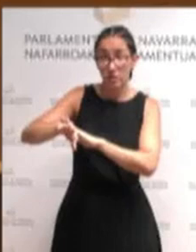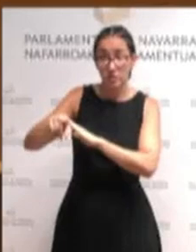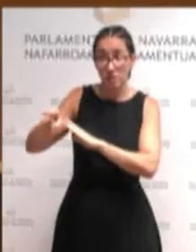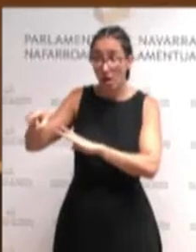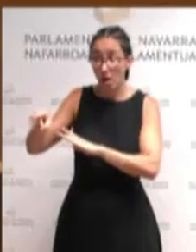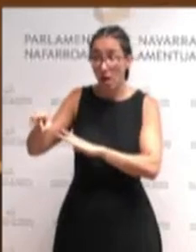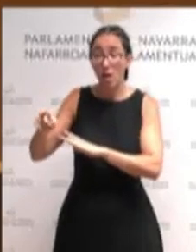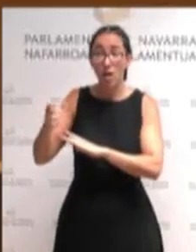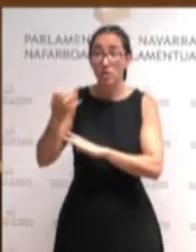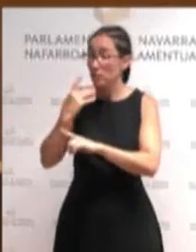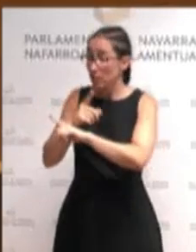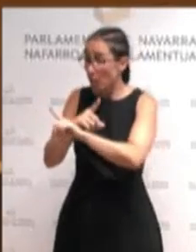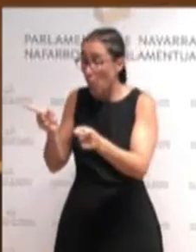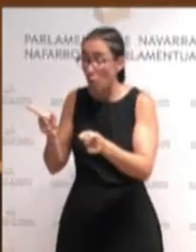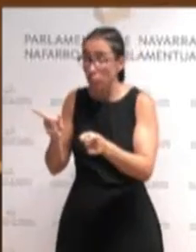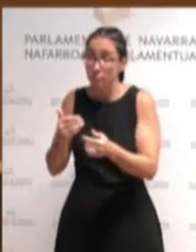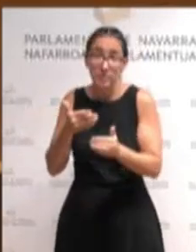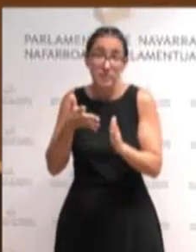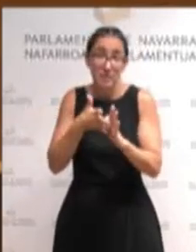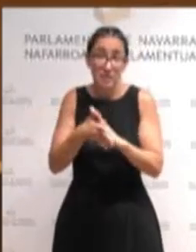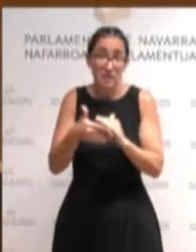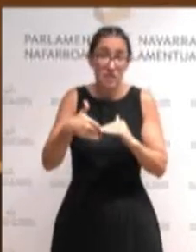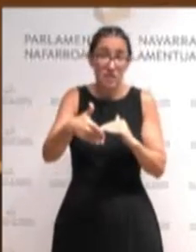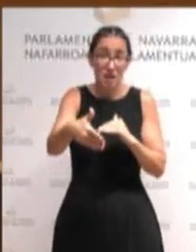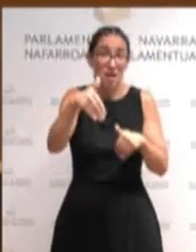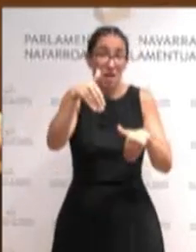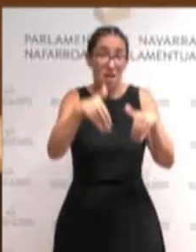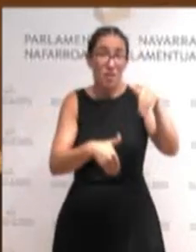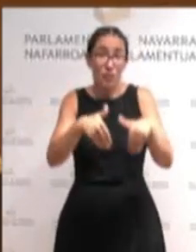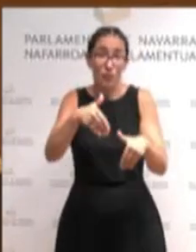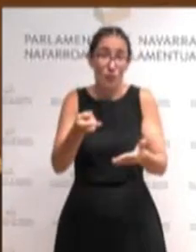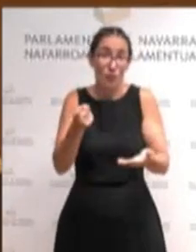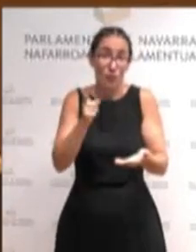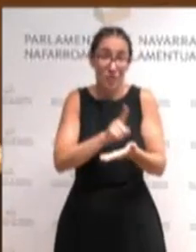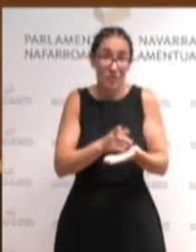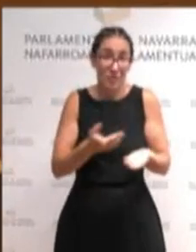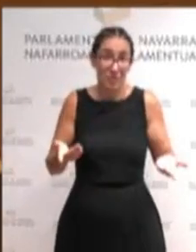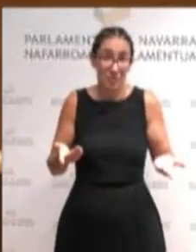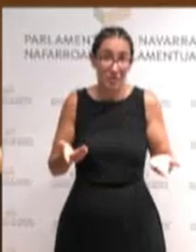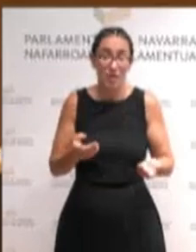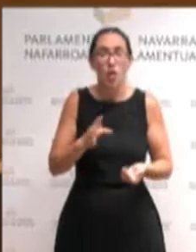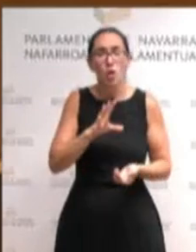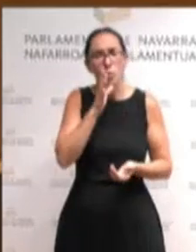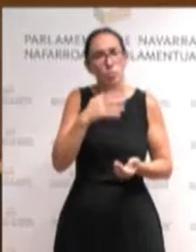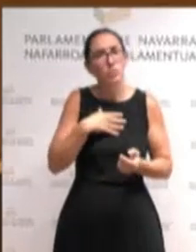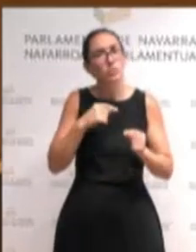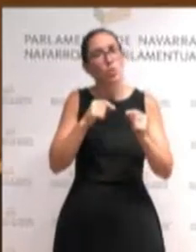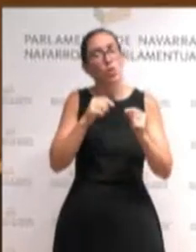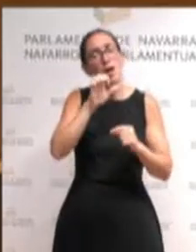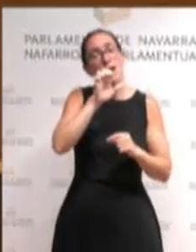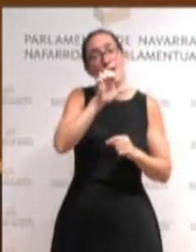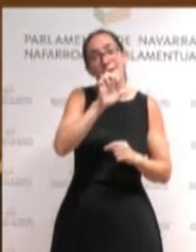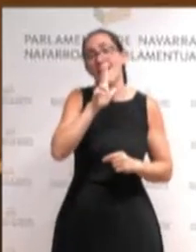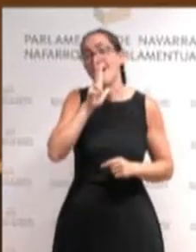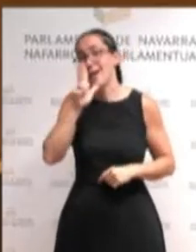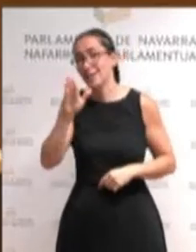berriak Euskal Herria Bilduk legegintzaldionetan bere kartena egingo du jakina